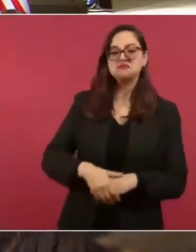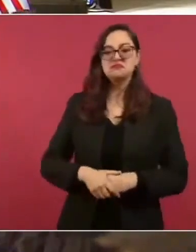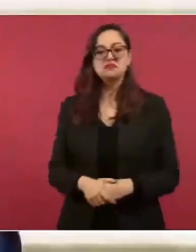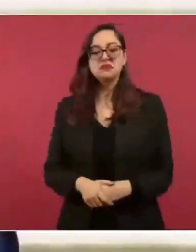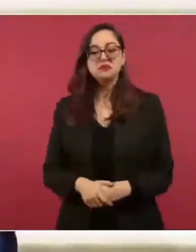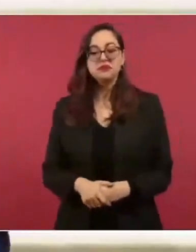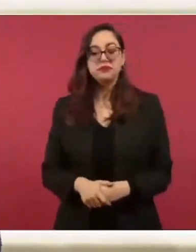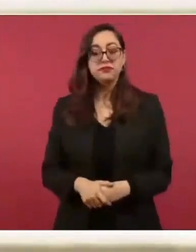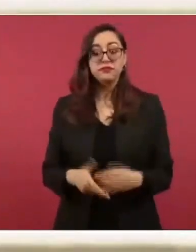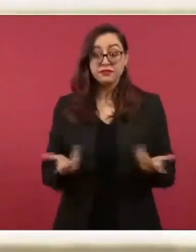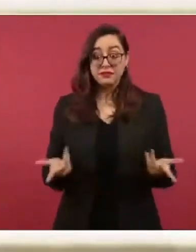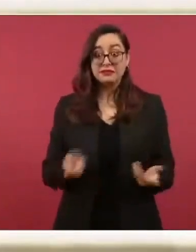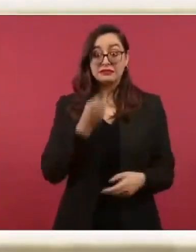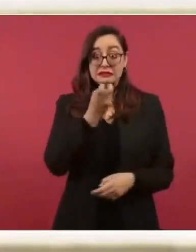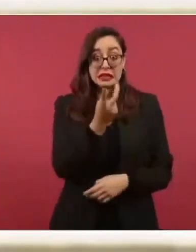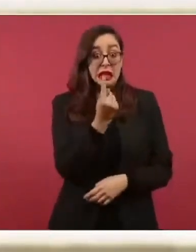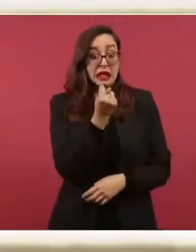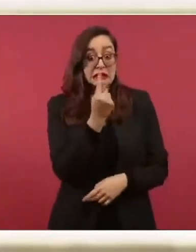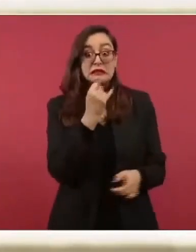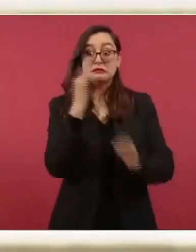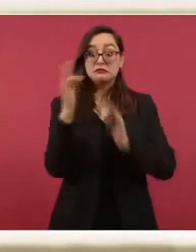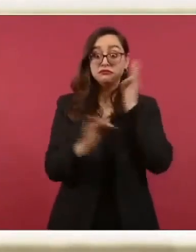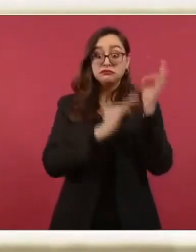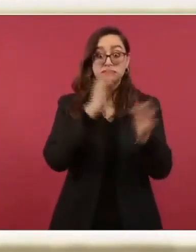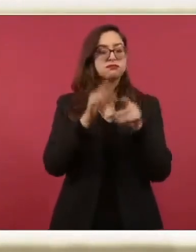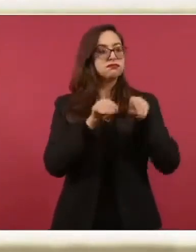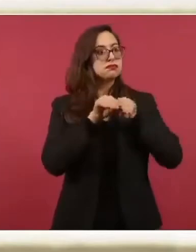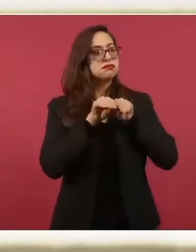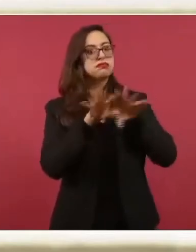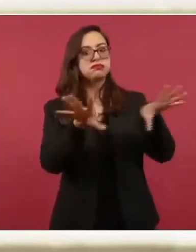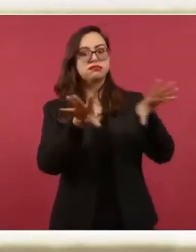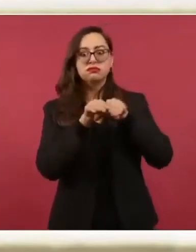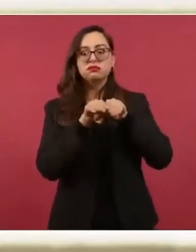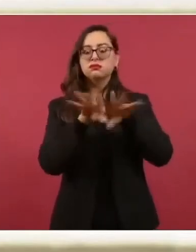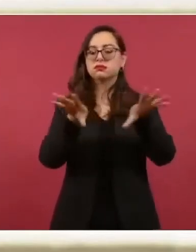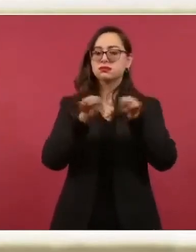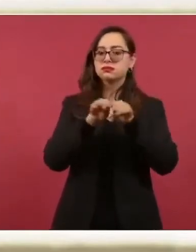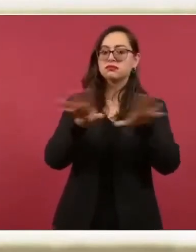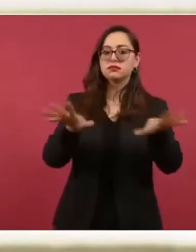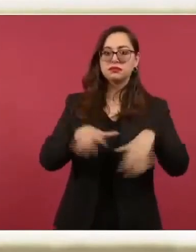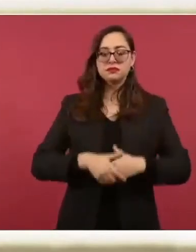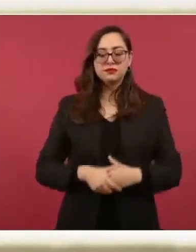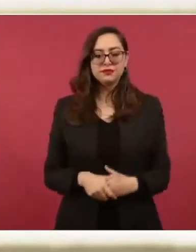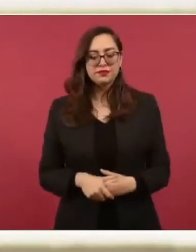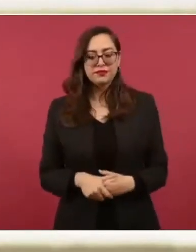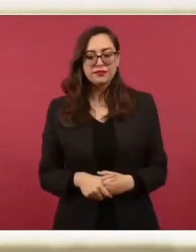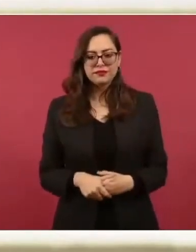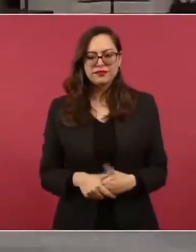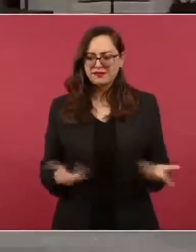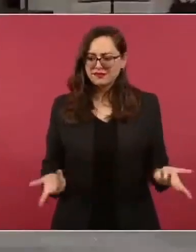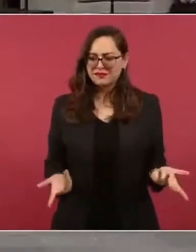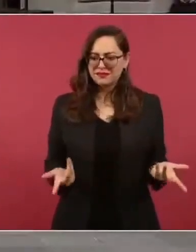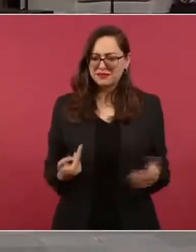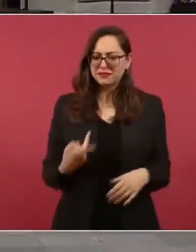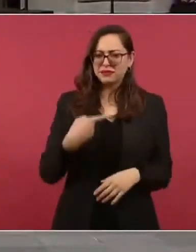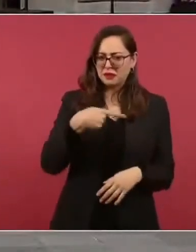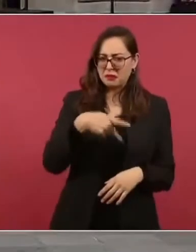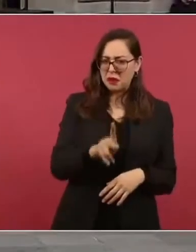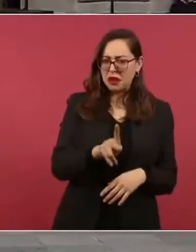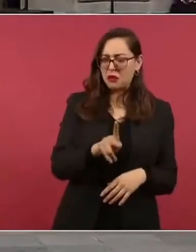Y eso es lo que se difunde, pero hemos visto alguna serie